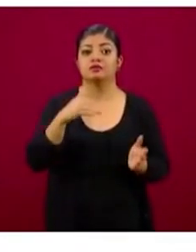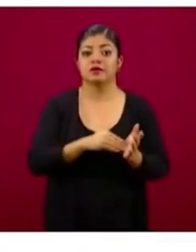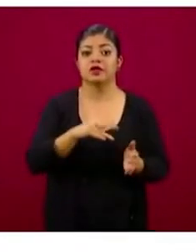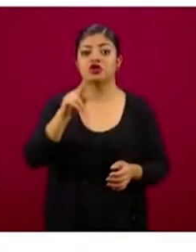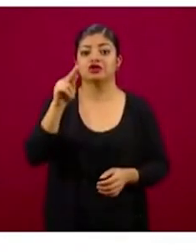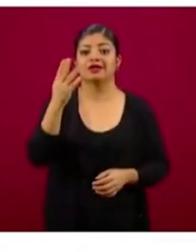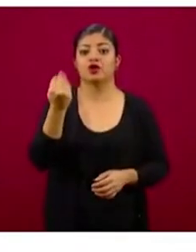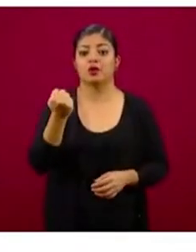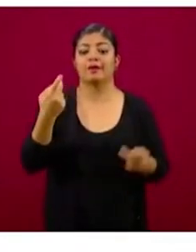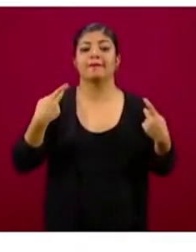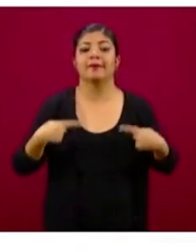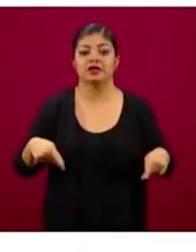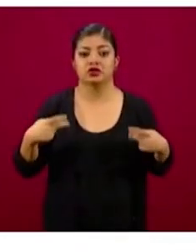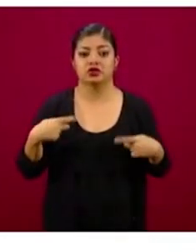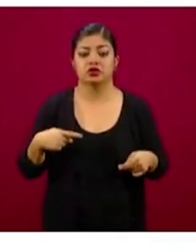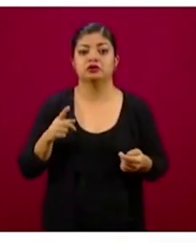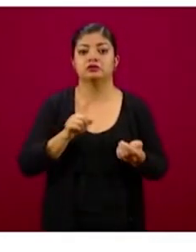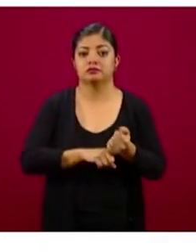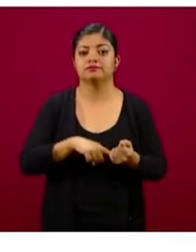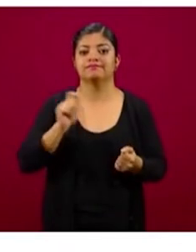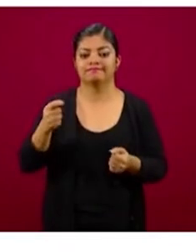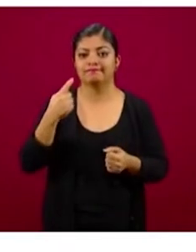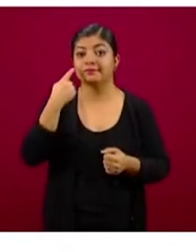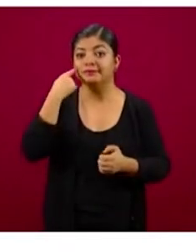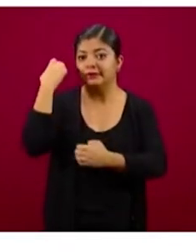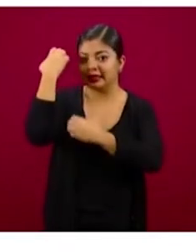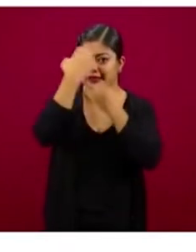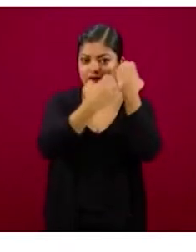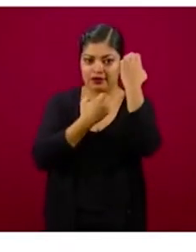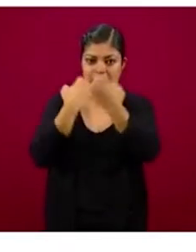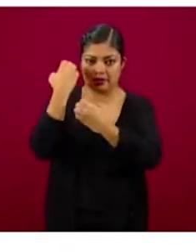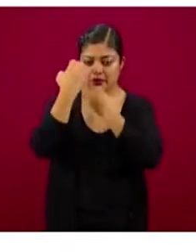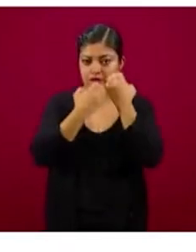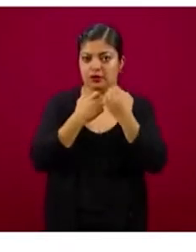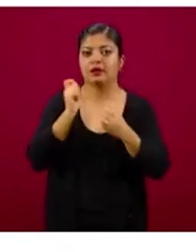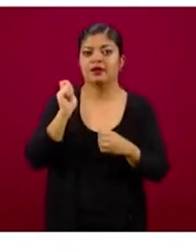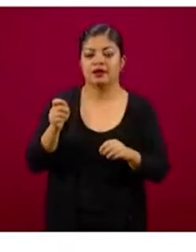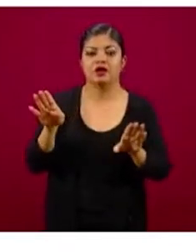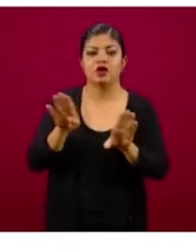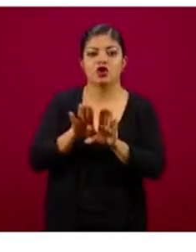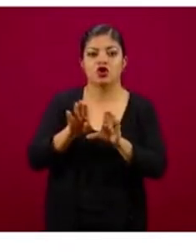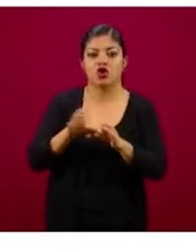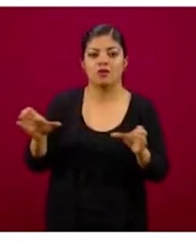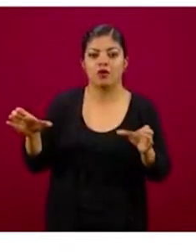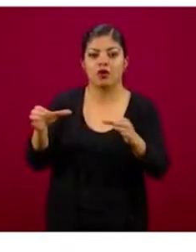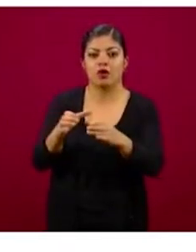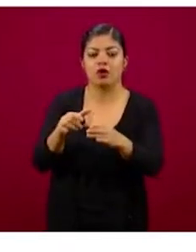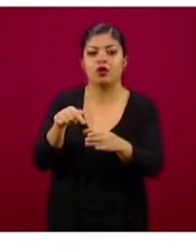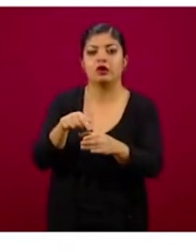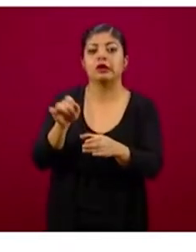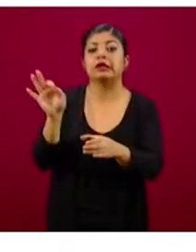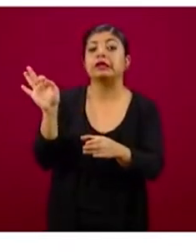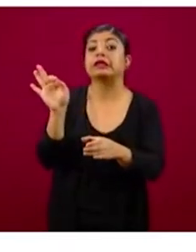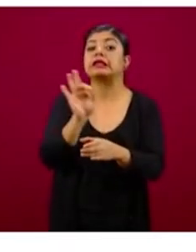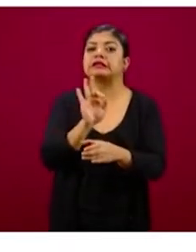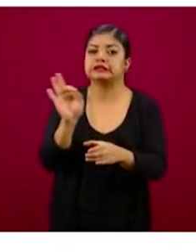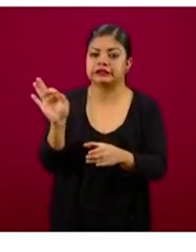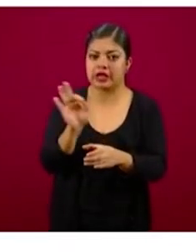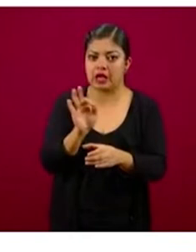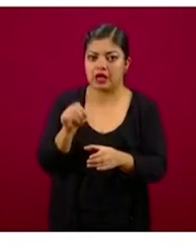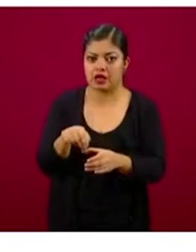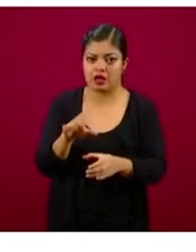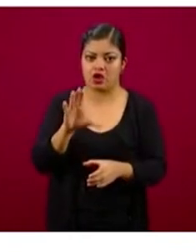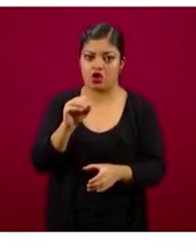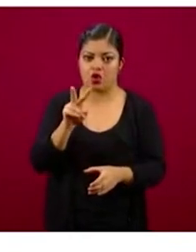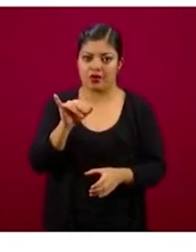personas las que han ingresado a protocolo de estudio, es decir, que han sido clasificadas como casos sospechosos de